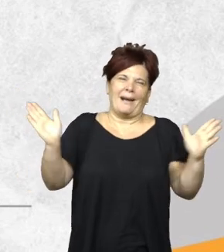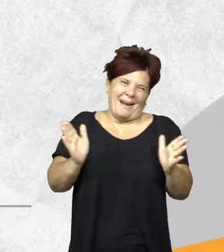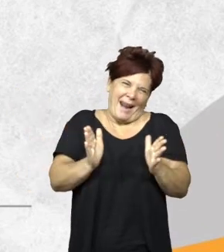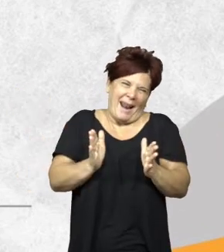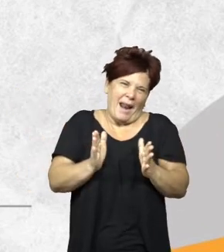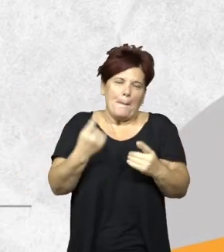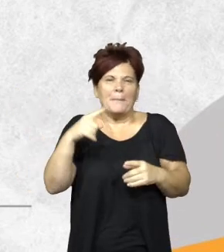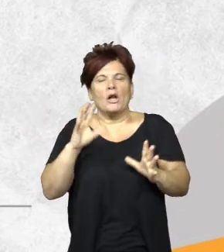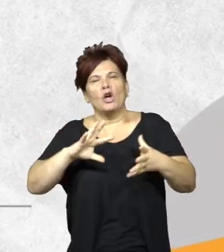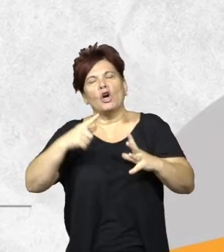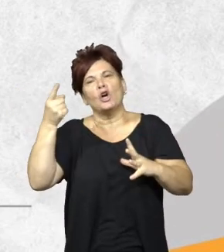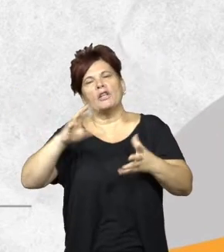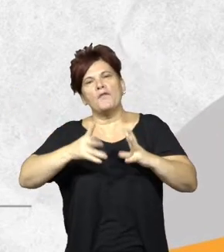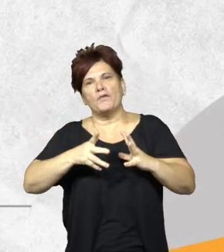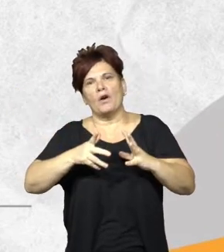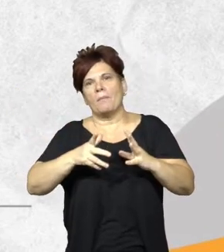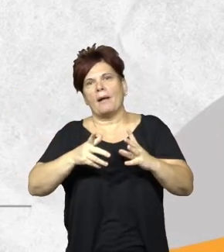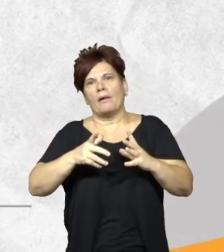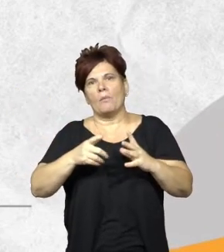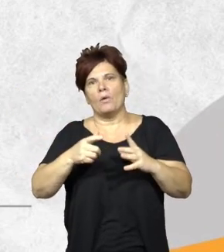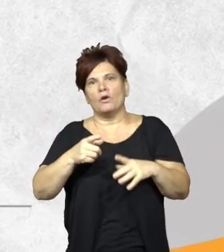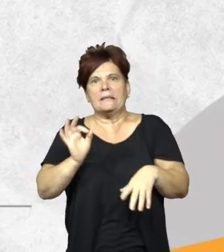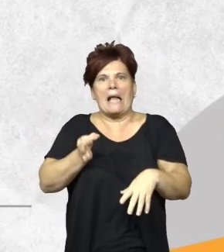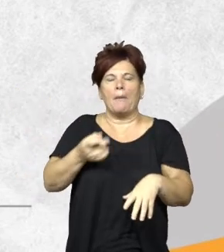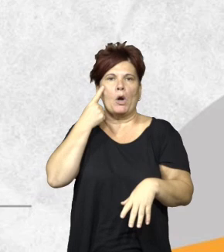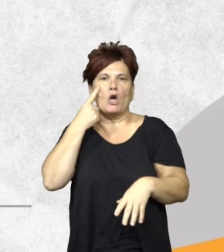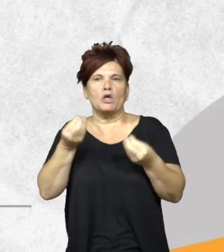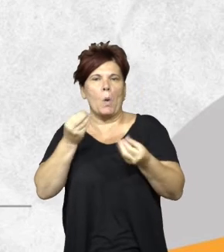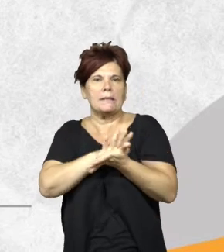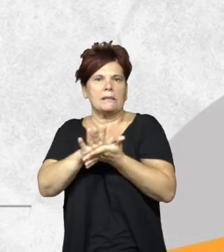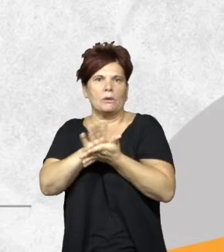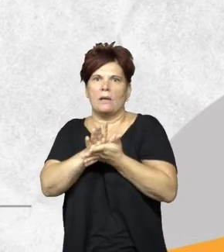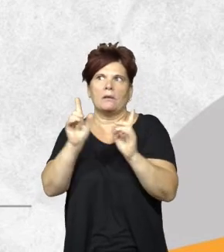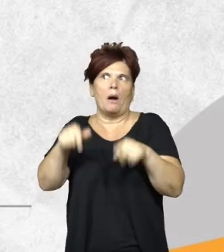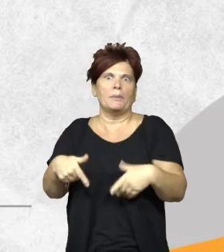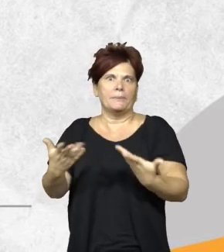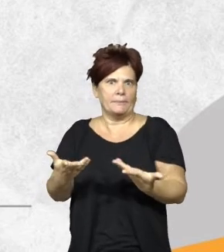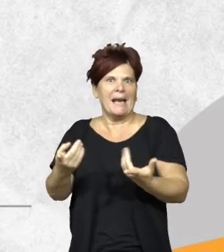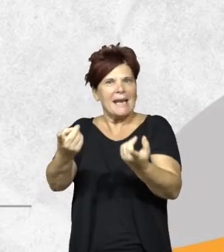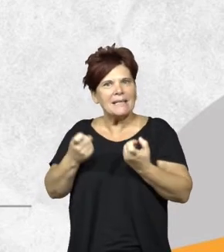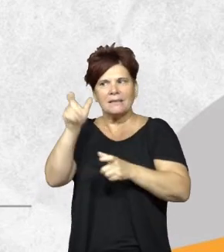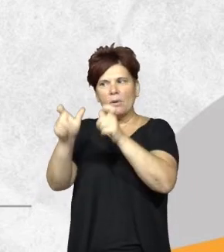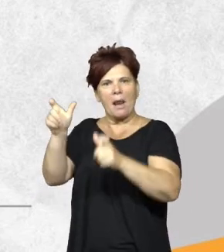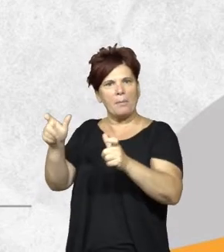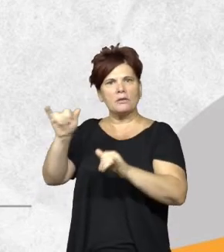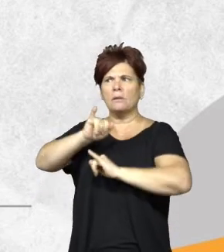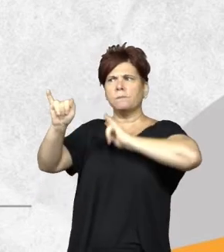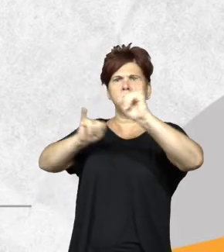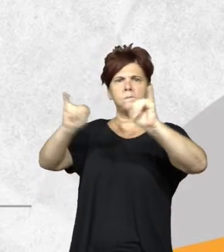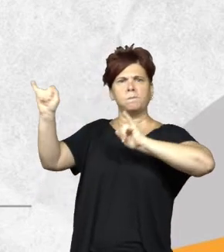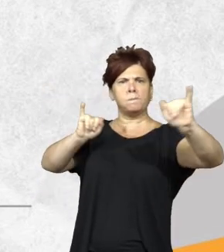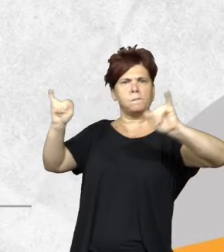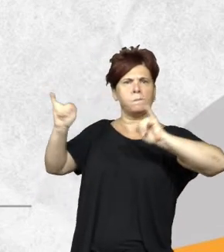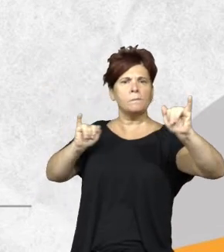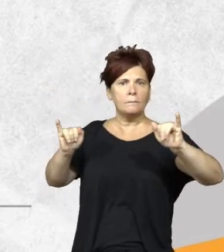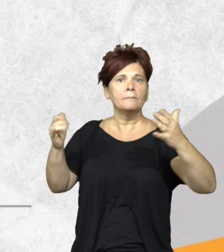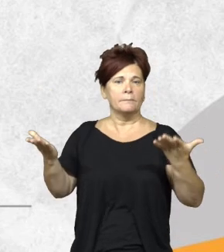entonces de otra manera no nos podríamos enterar. Así que realmente siempre abogamos o incitamos a la sociedad que realice las denuncias y